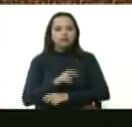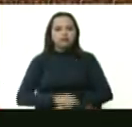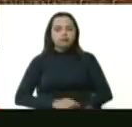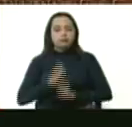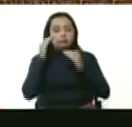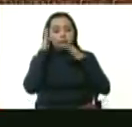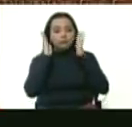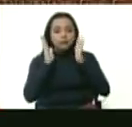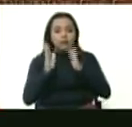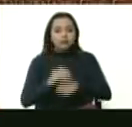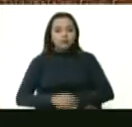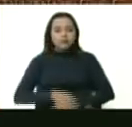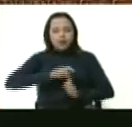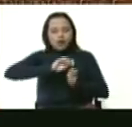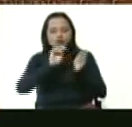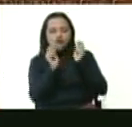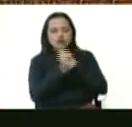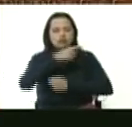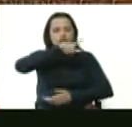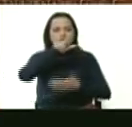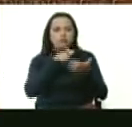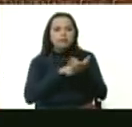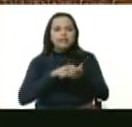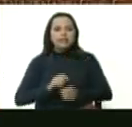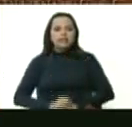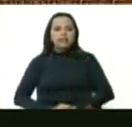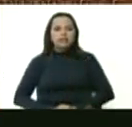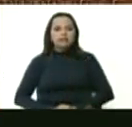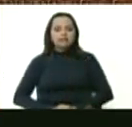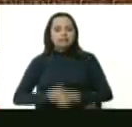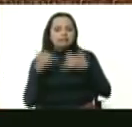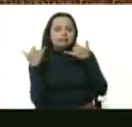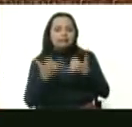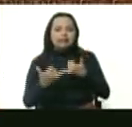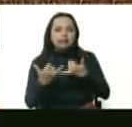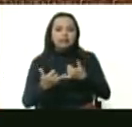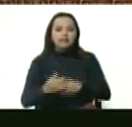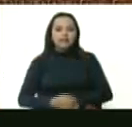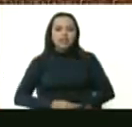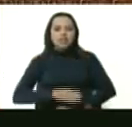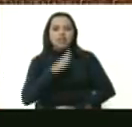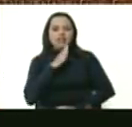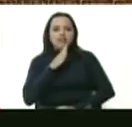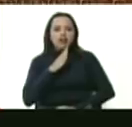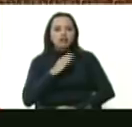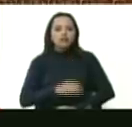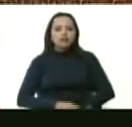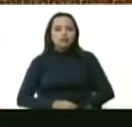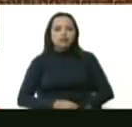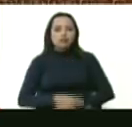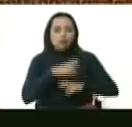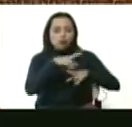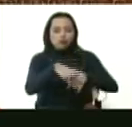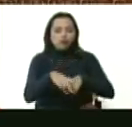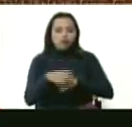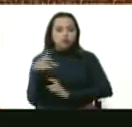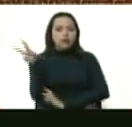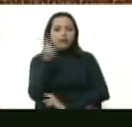la transformación radical e inmediata del banco agrícola de venezuela